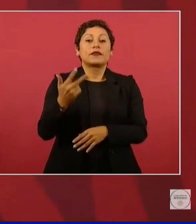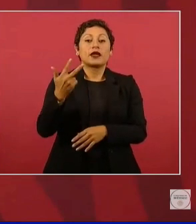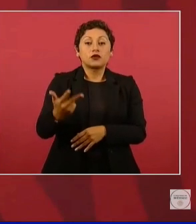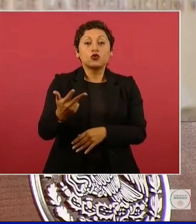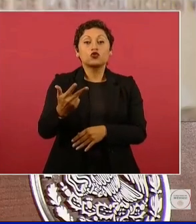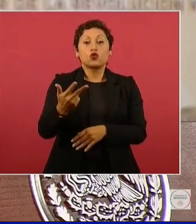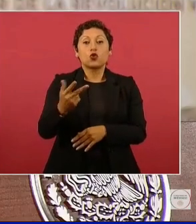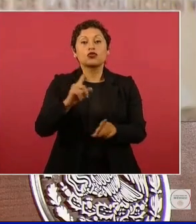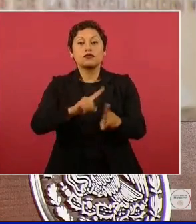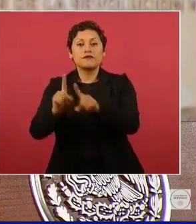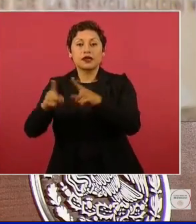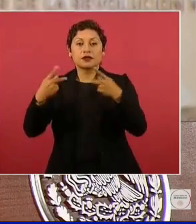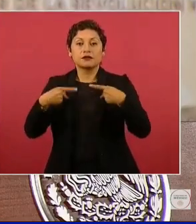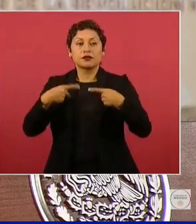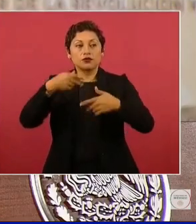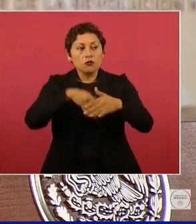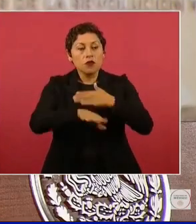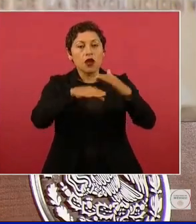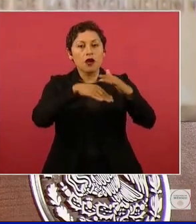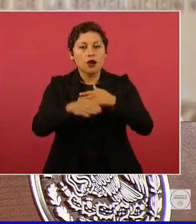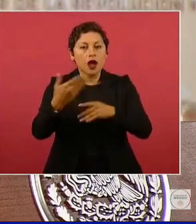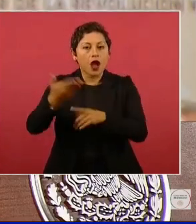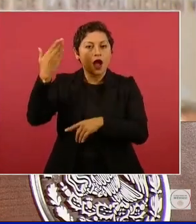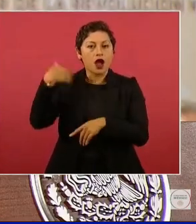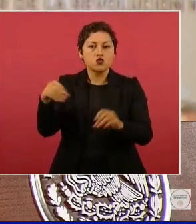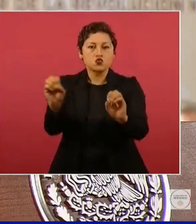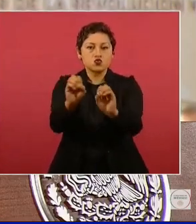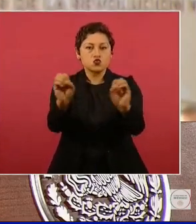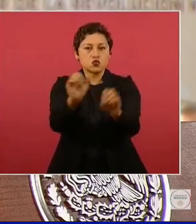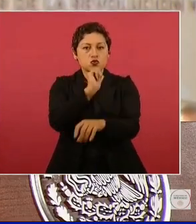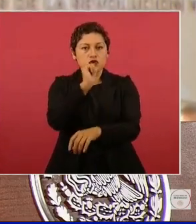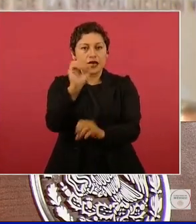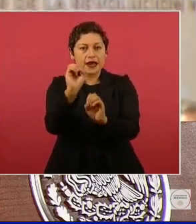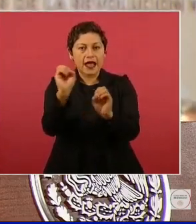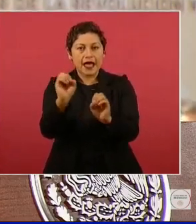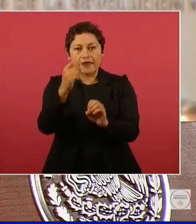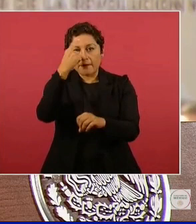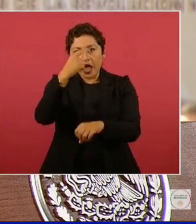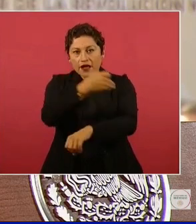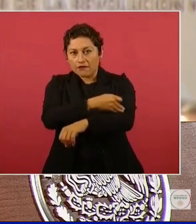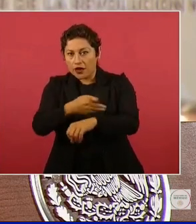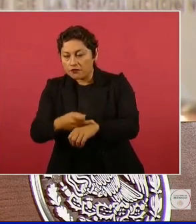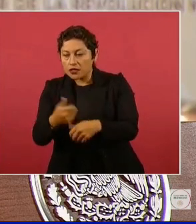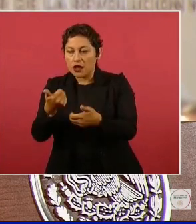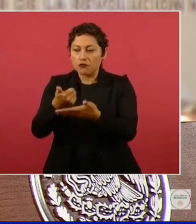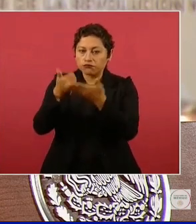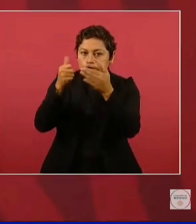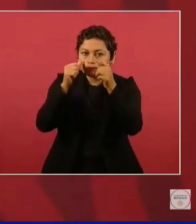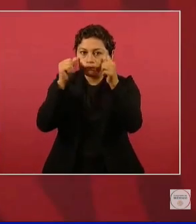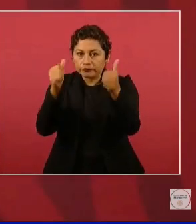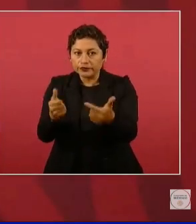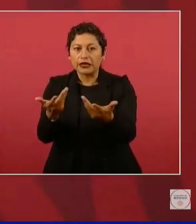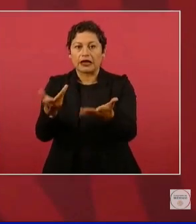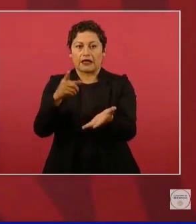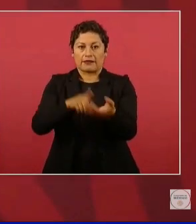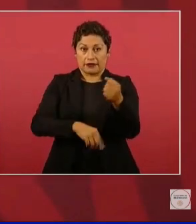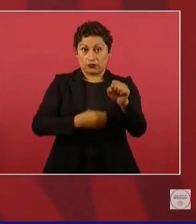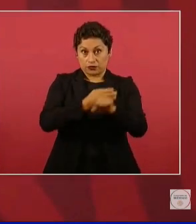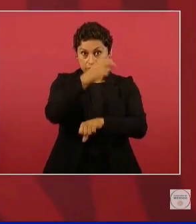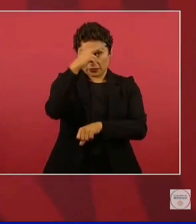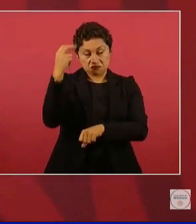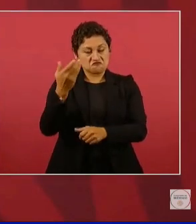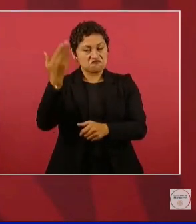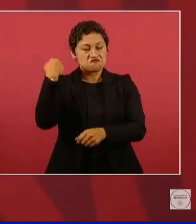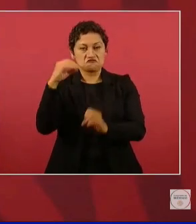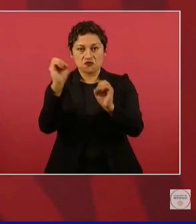medicina familiar, antes no había consulta de medicina familiar en el estado de Nayarit, en los servicios de salud. Y de abril